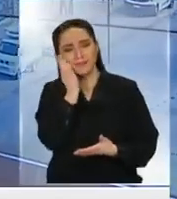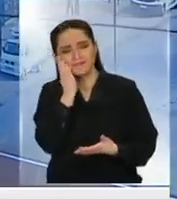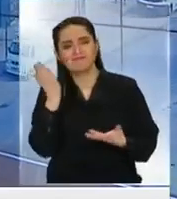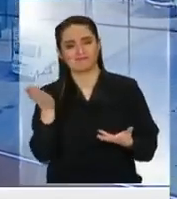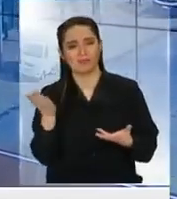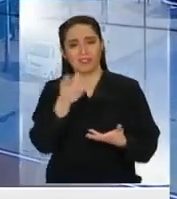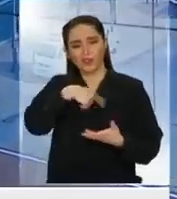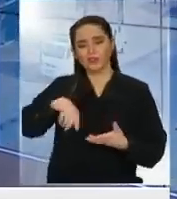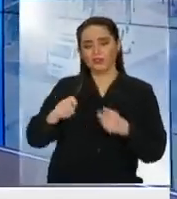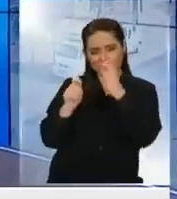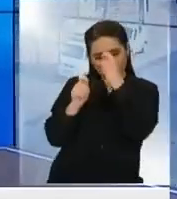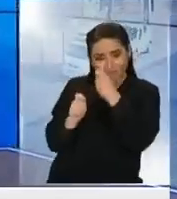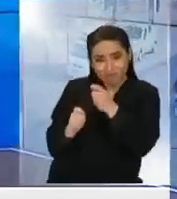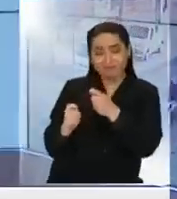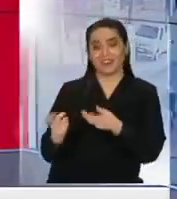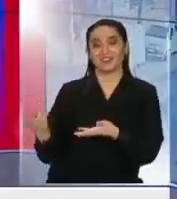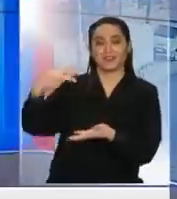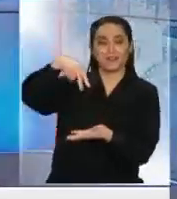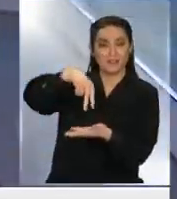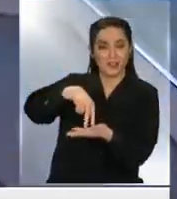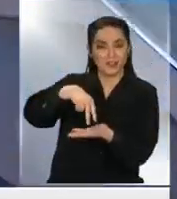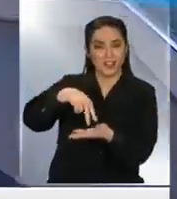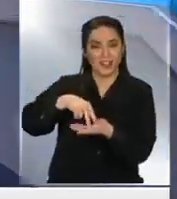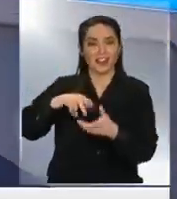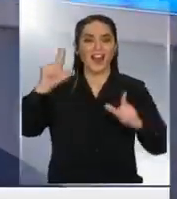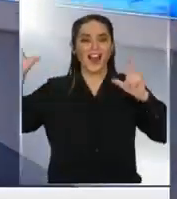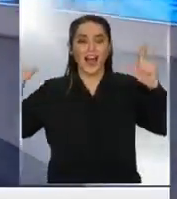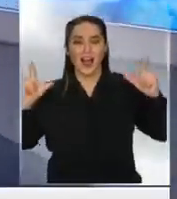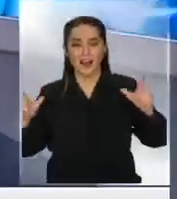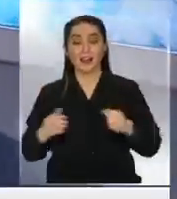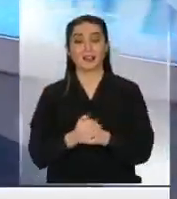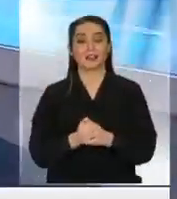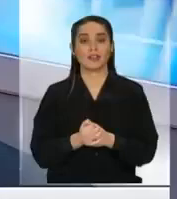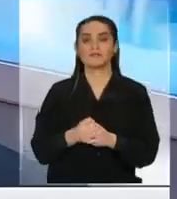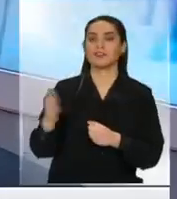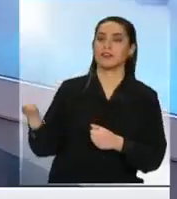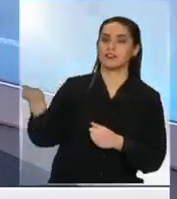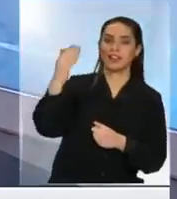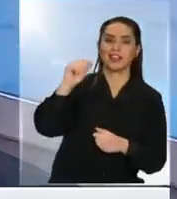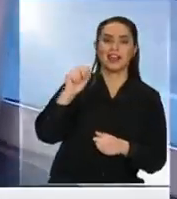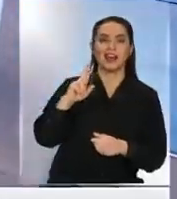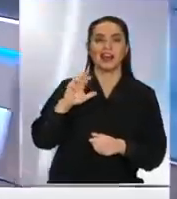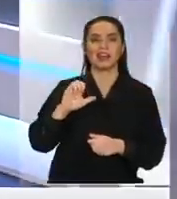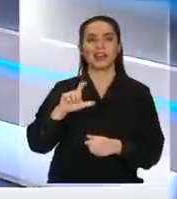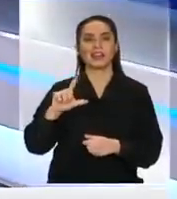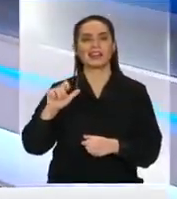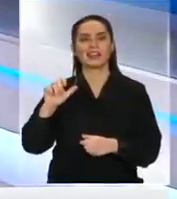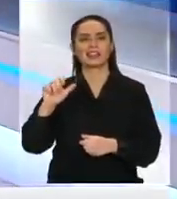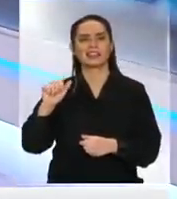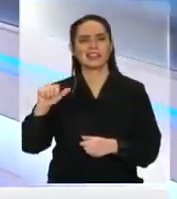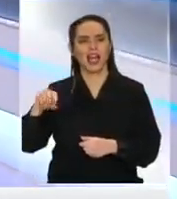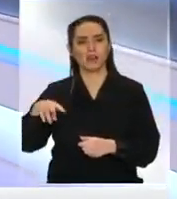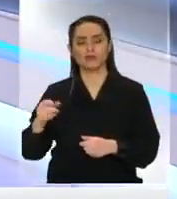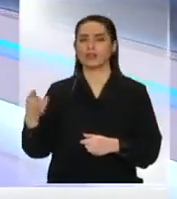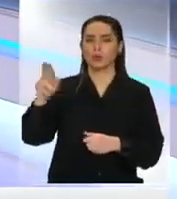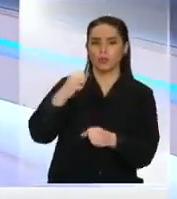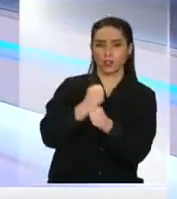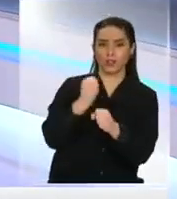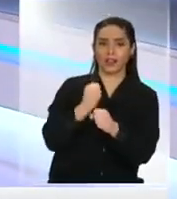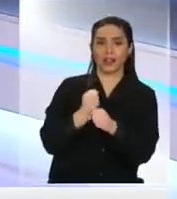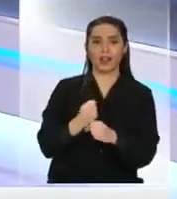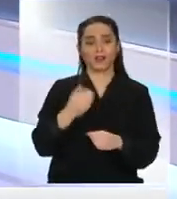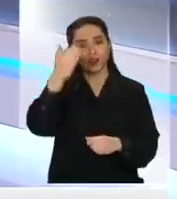privilegiarnos a nosotros para estar acá en Alesta. Arellano, te voy a hacer trabajar de nuevo. Dios mío. Daniel, ¿cómo le va? Bienvenido. Muy bien.